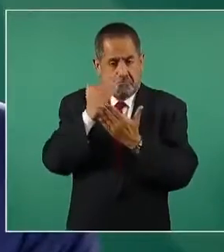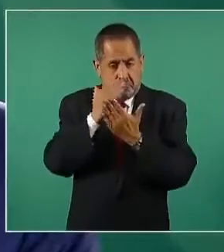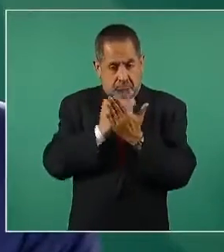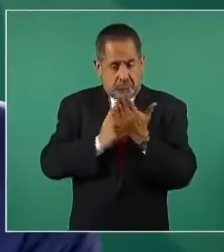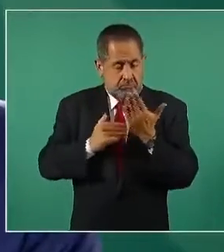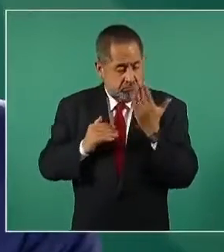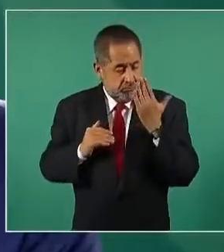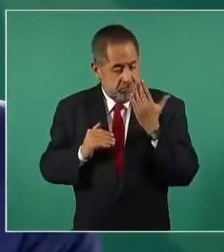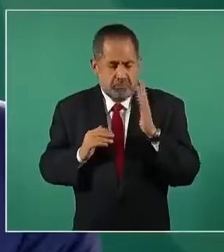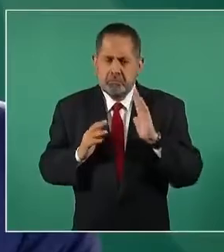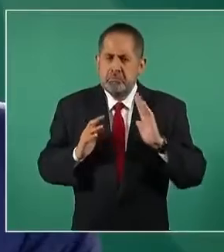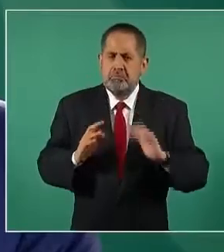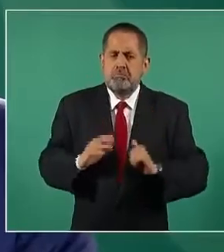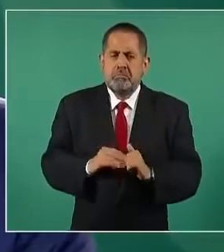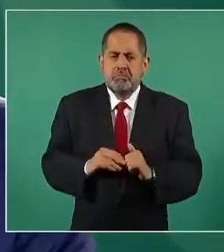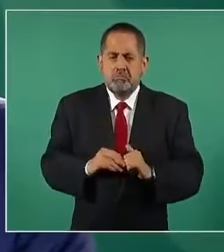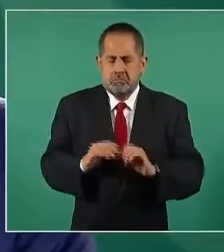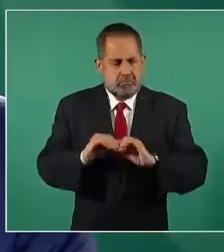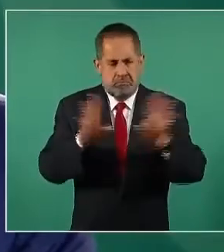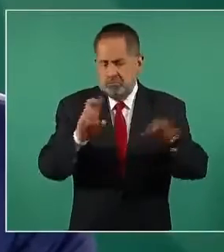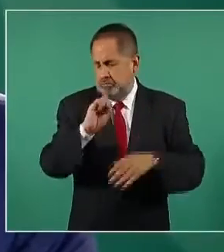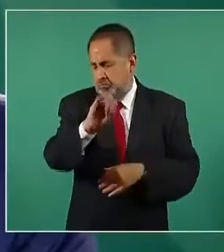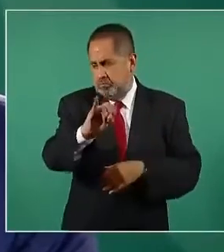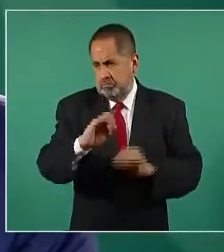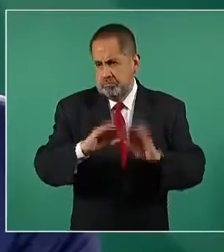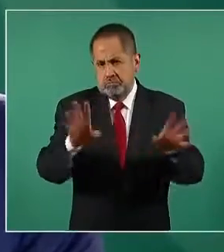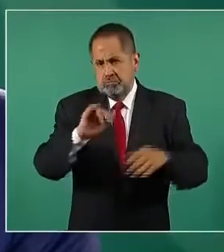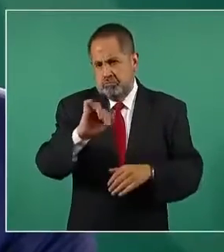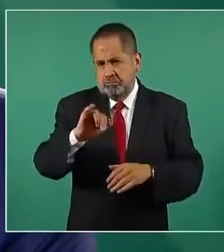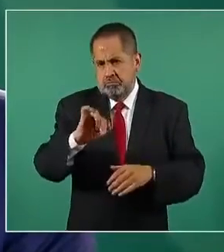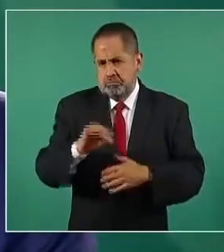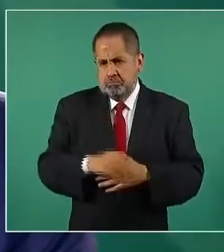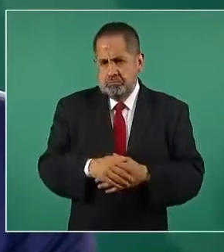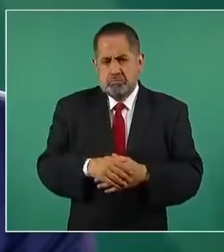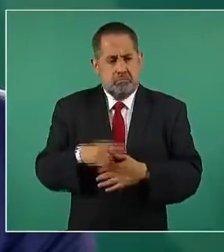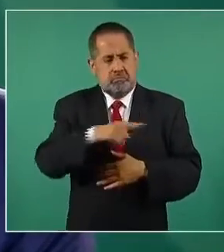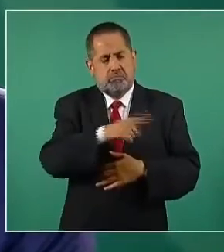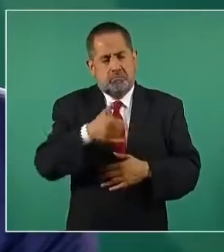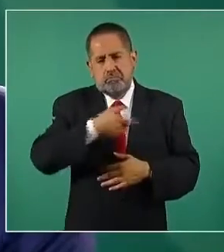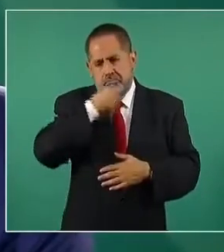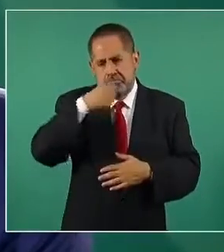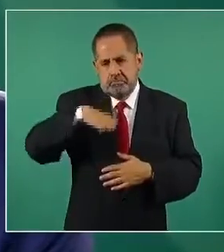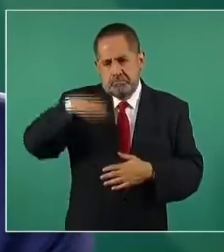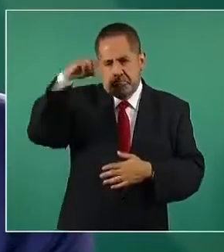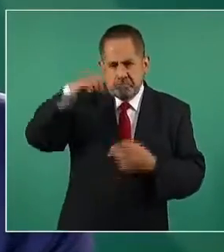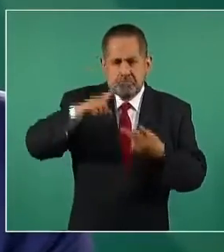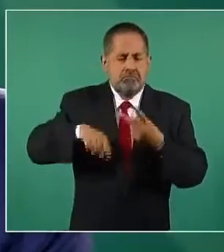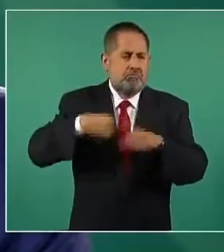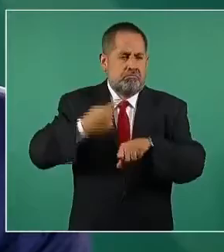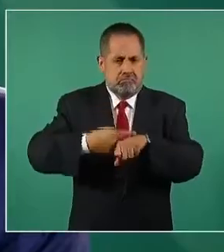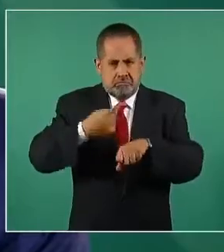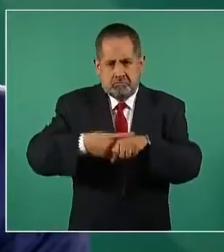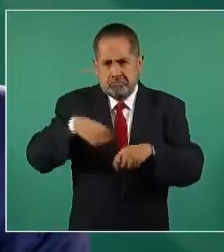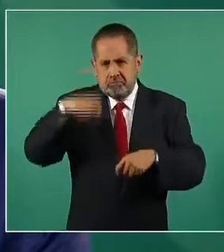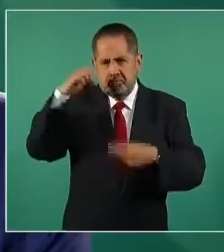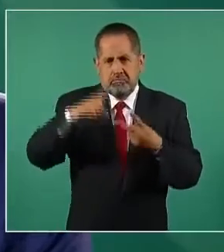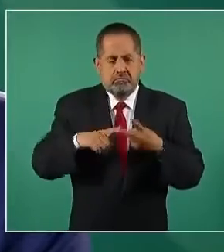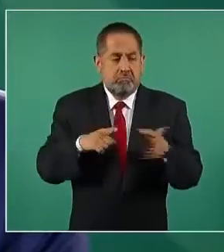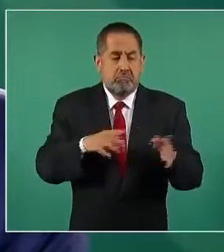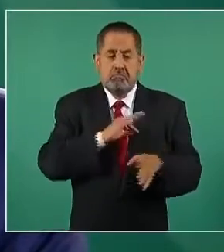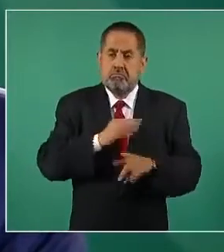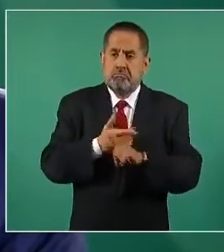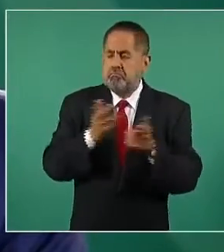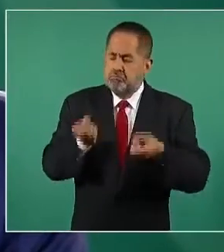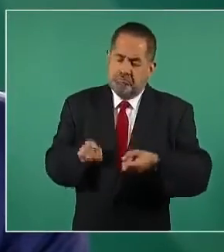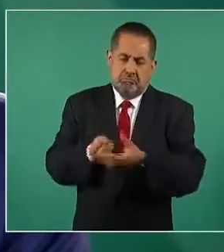desde luego que sí, porque él por edad, por enfermedad, ya podría